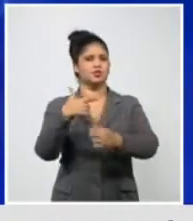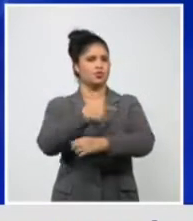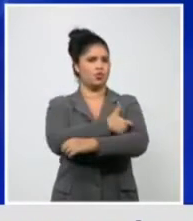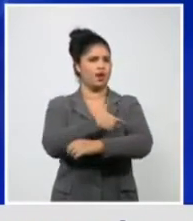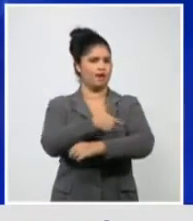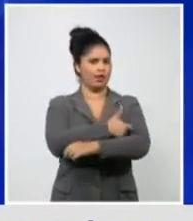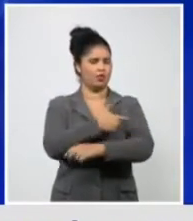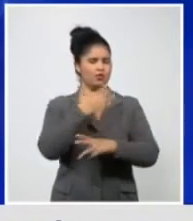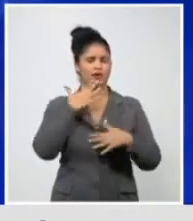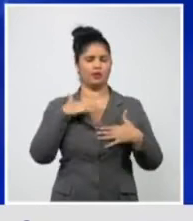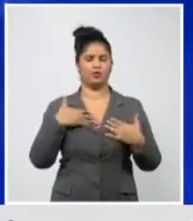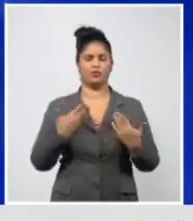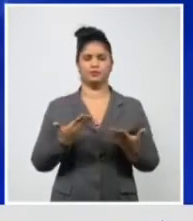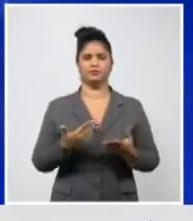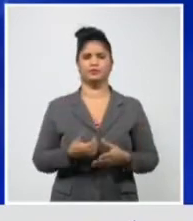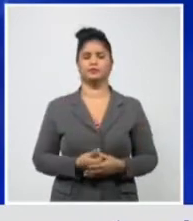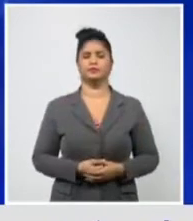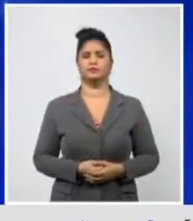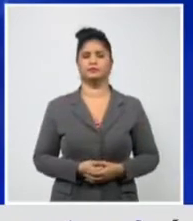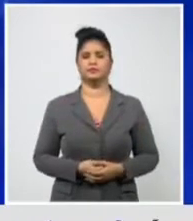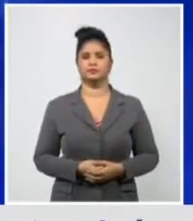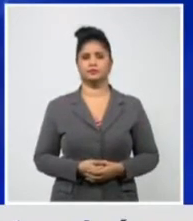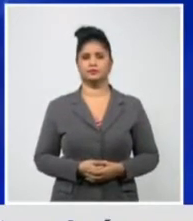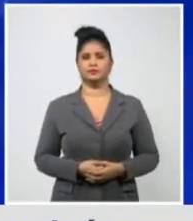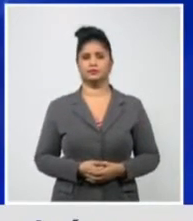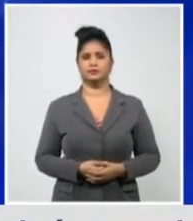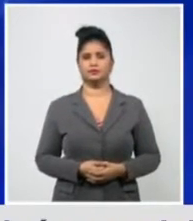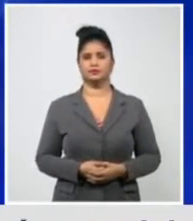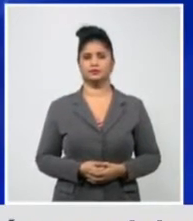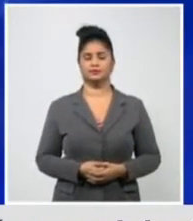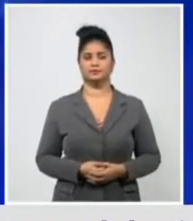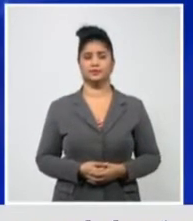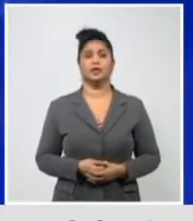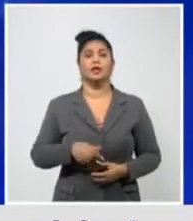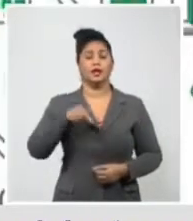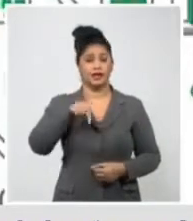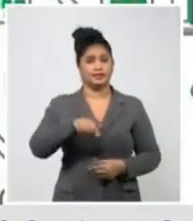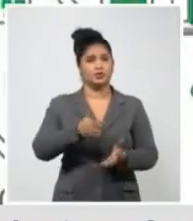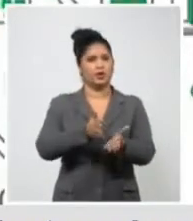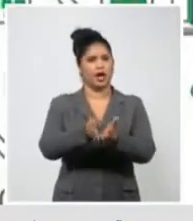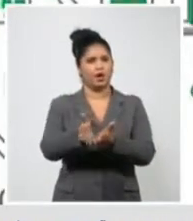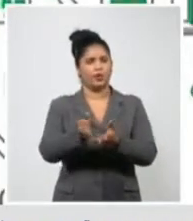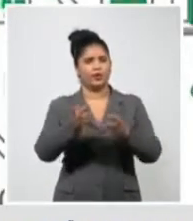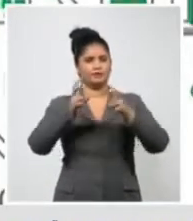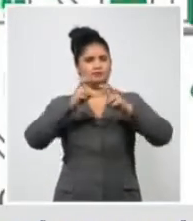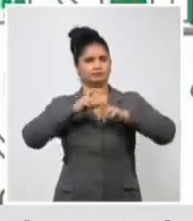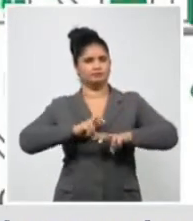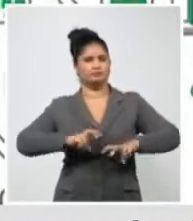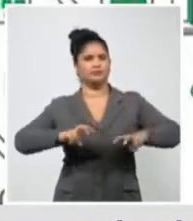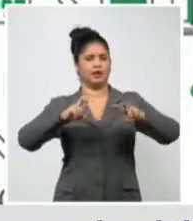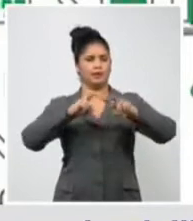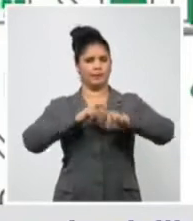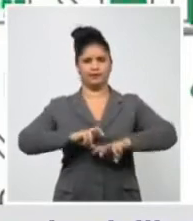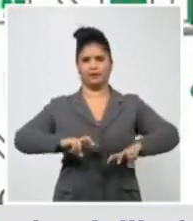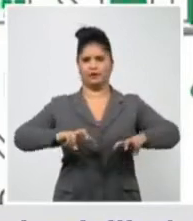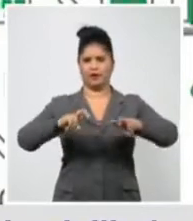A ver, es lo que se está estudiando ahora. Hasta ahora no hay, aunque